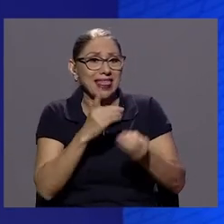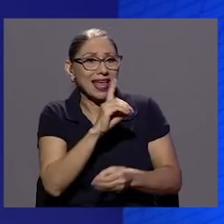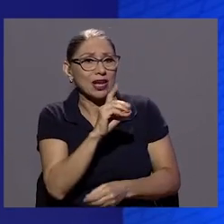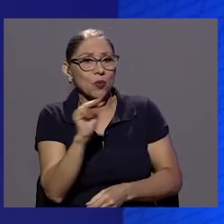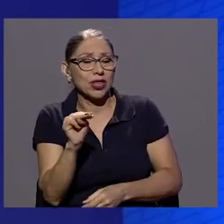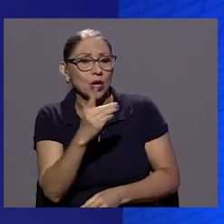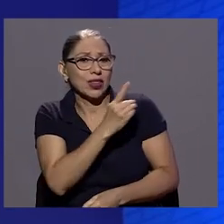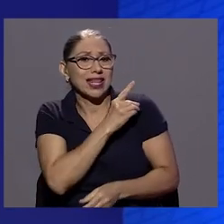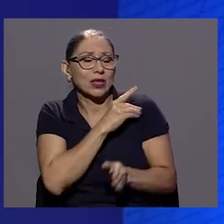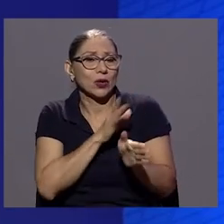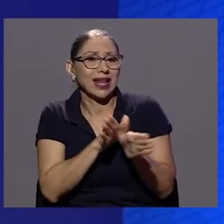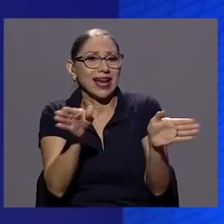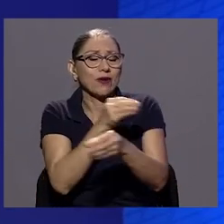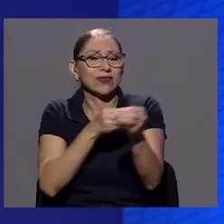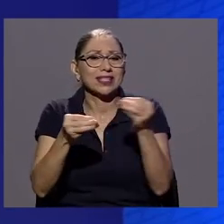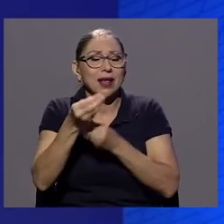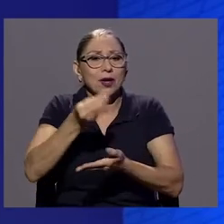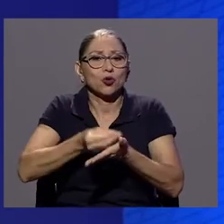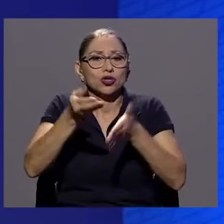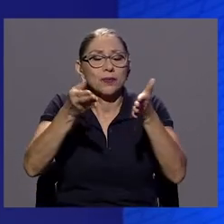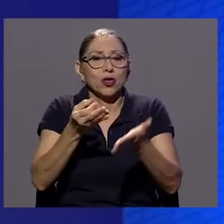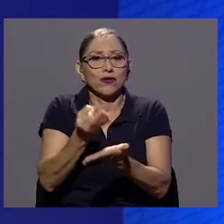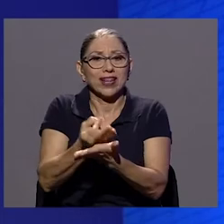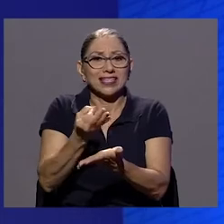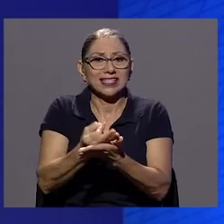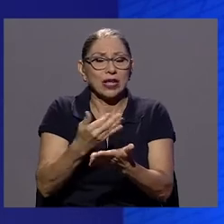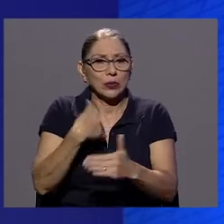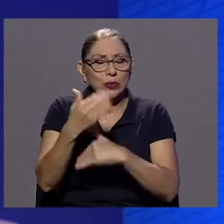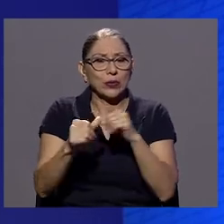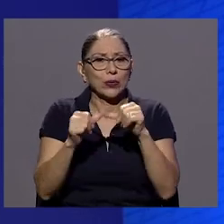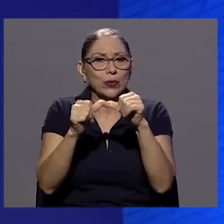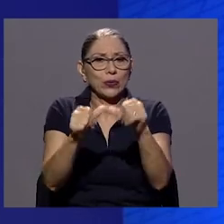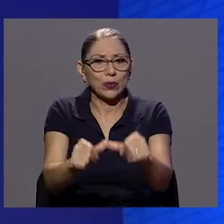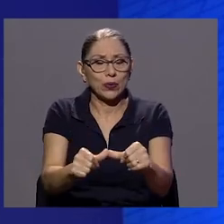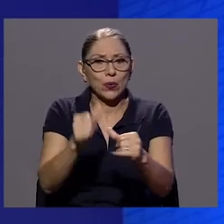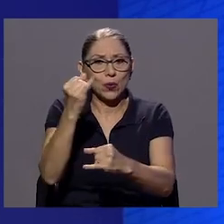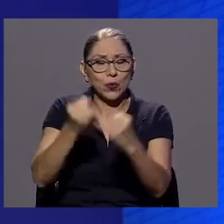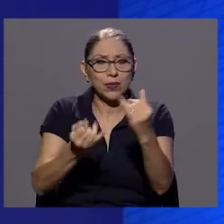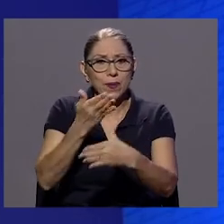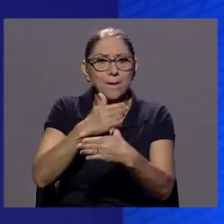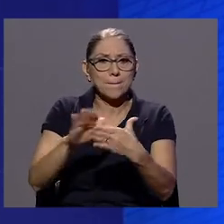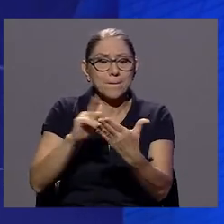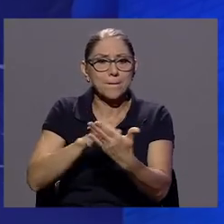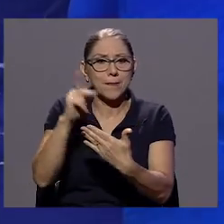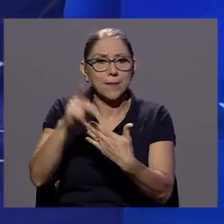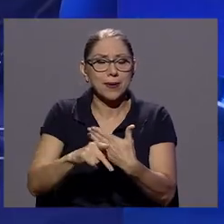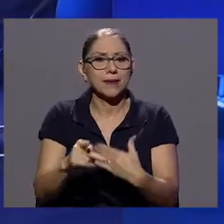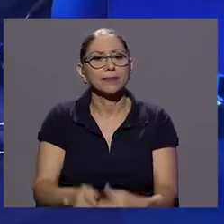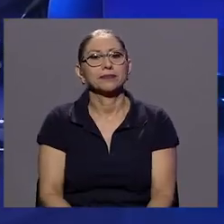de la Oficina del Consumidor Financiero, y ya regresamos en nuestro último bloque en unos momentos.